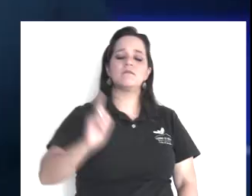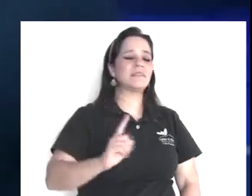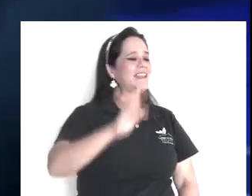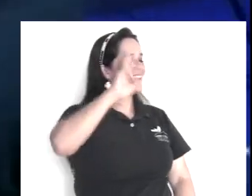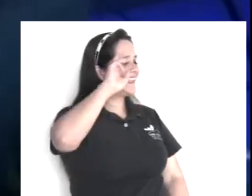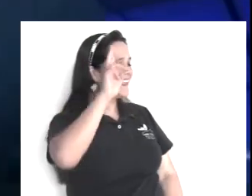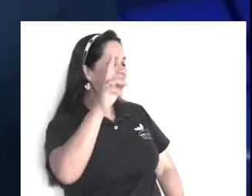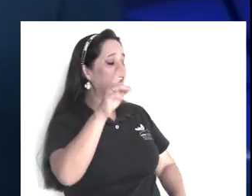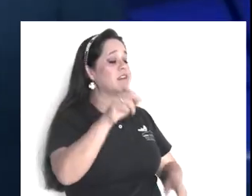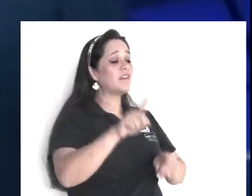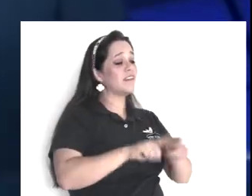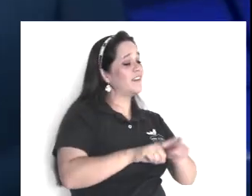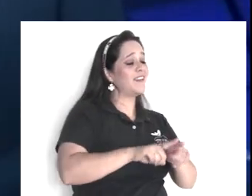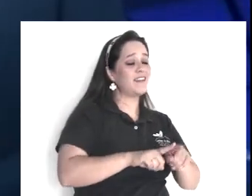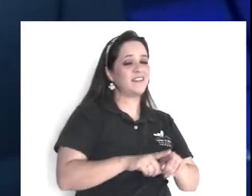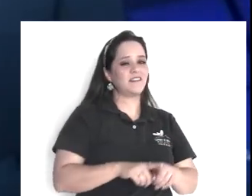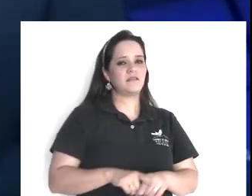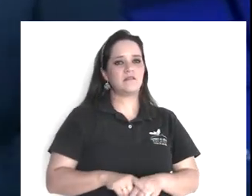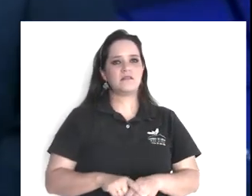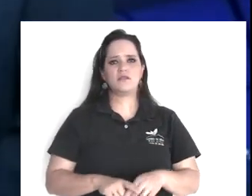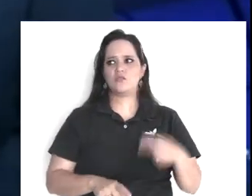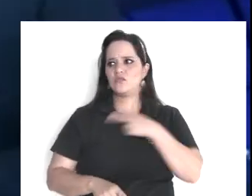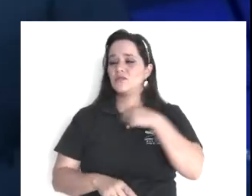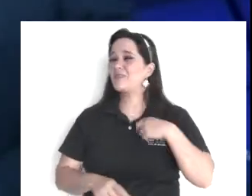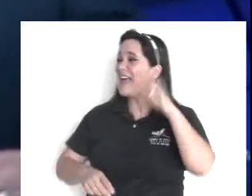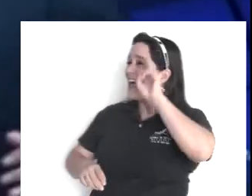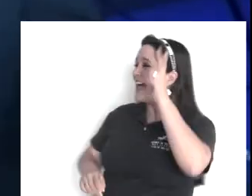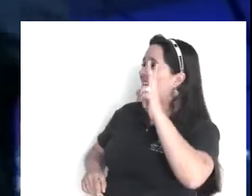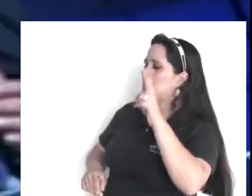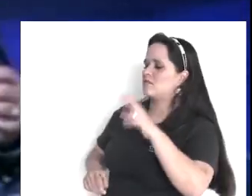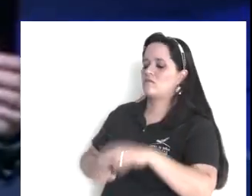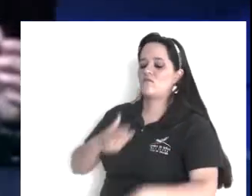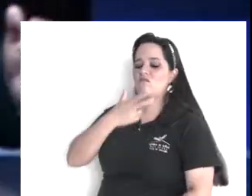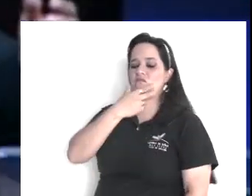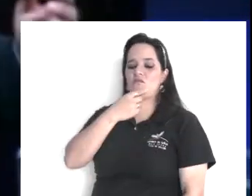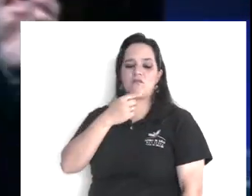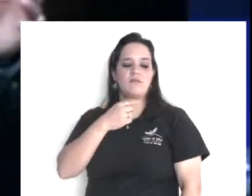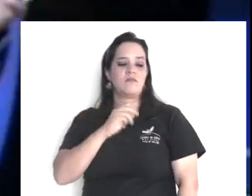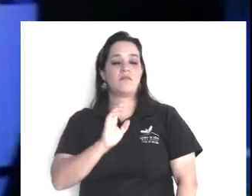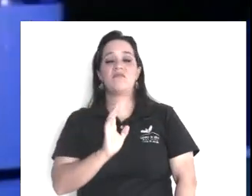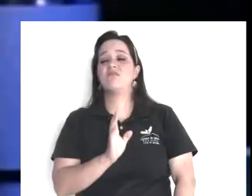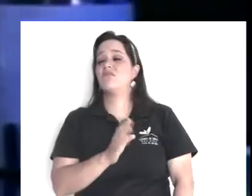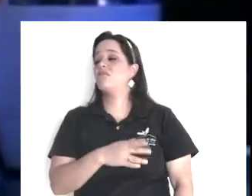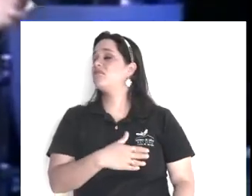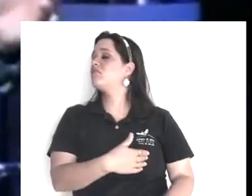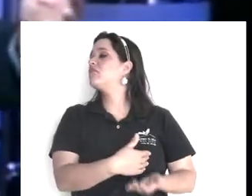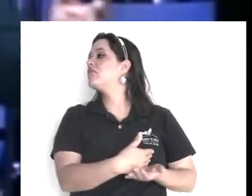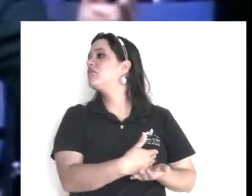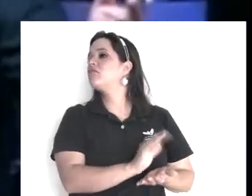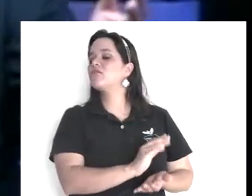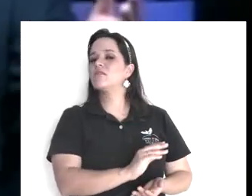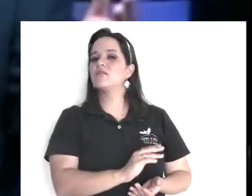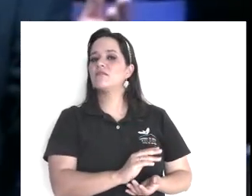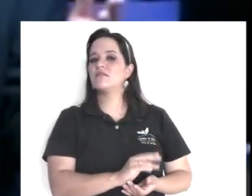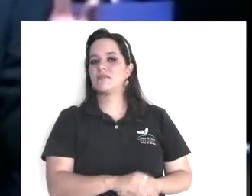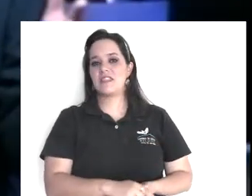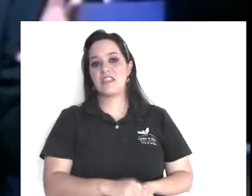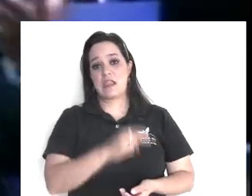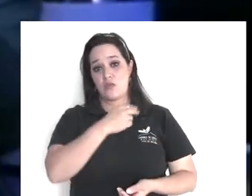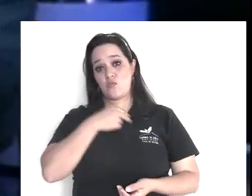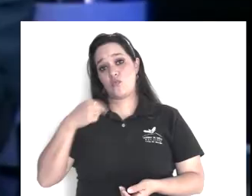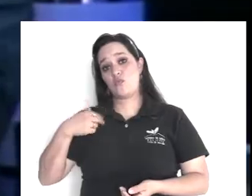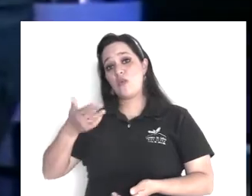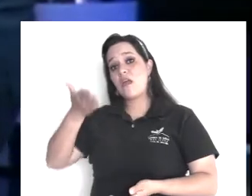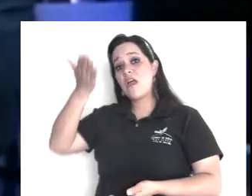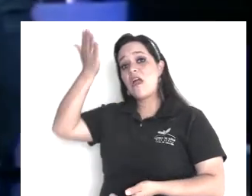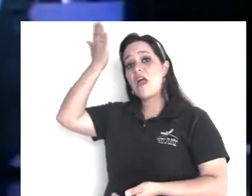y se sienta, y Adrián y yo nos miramos, el asunto es que, a ese hermano, le habíamos llamado la atención,